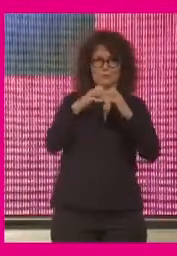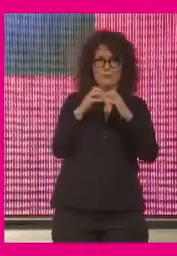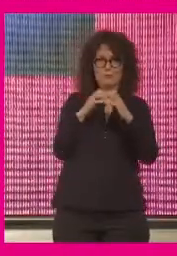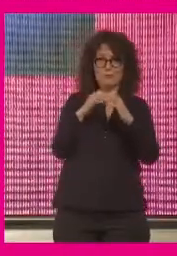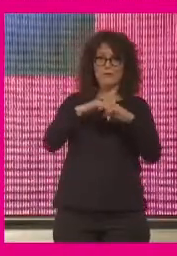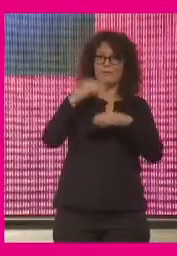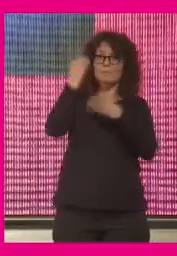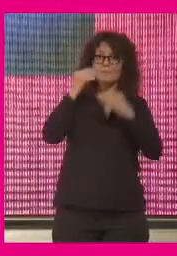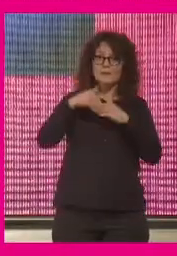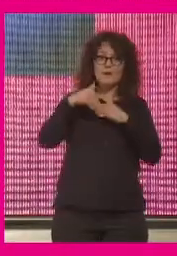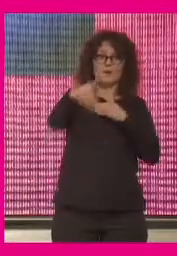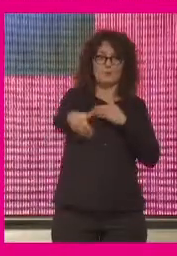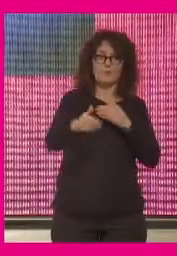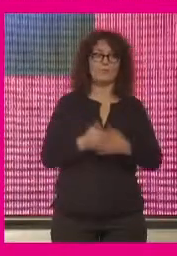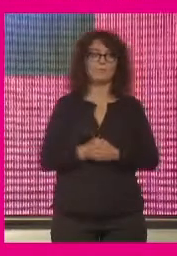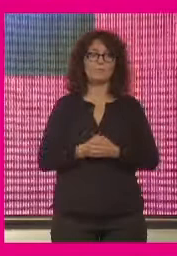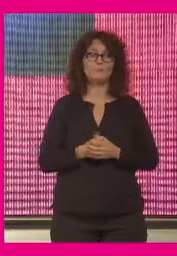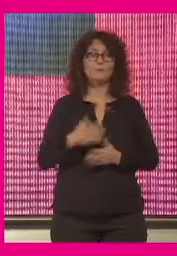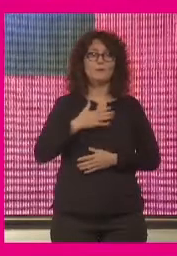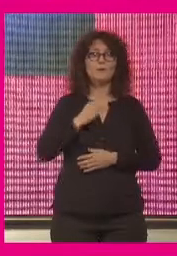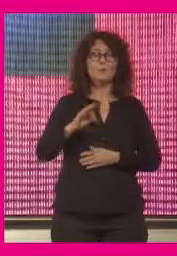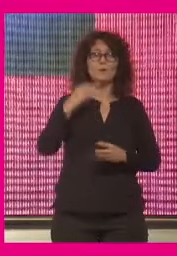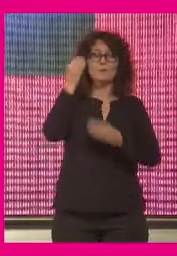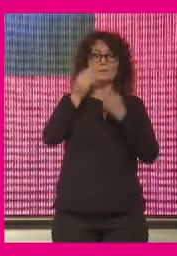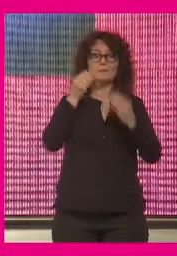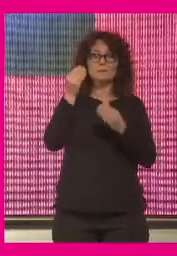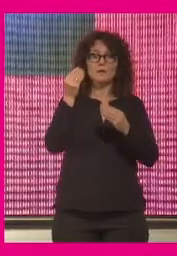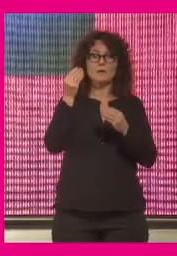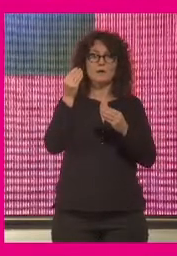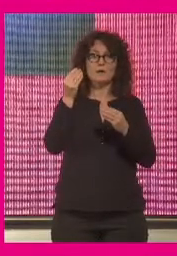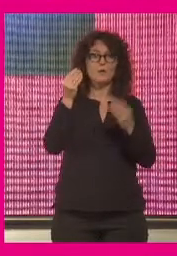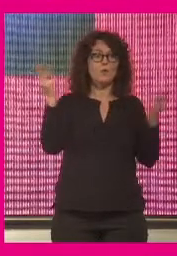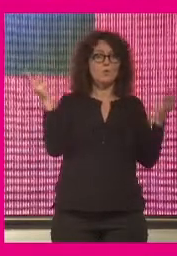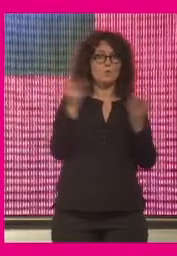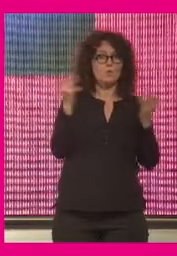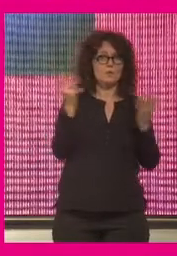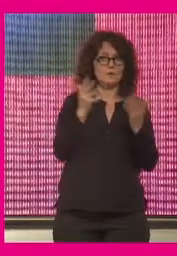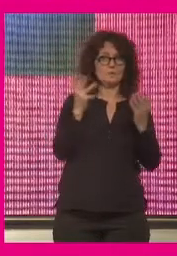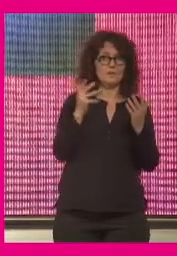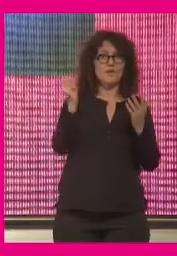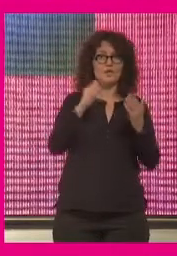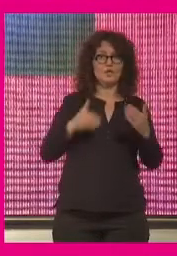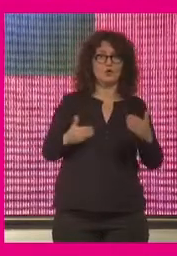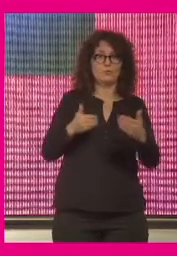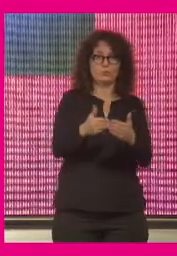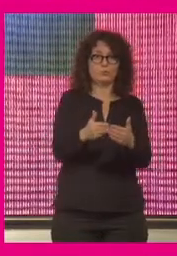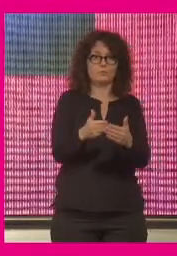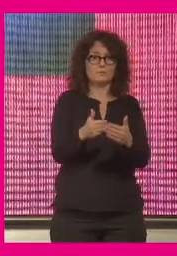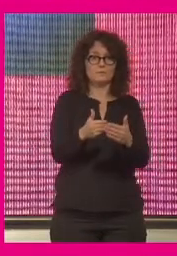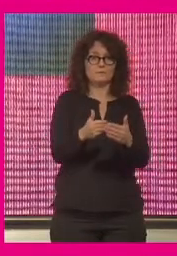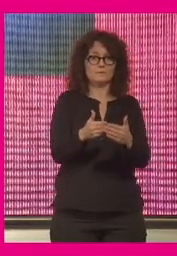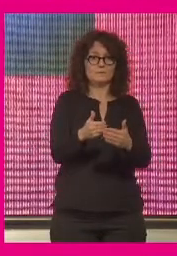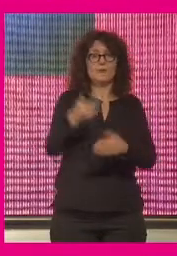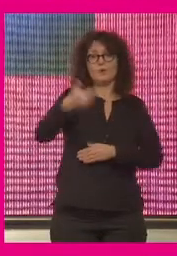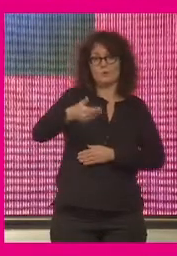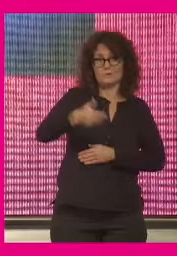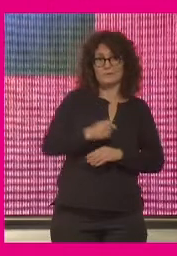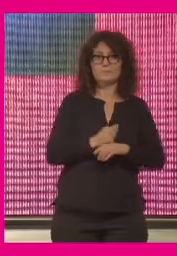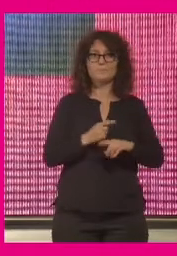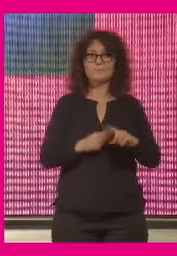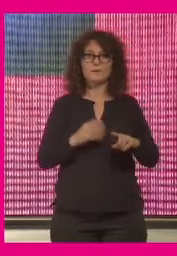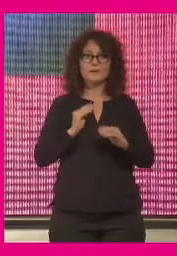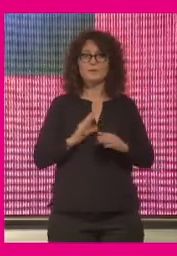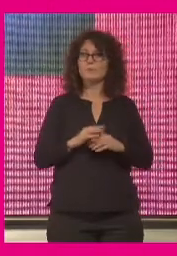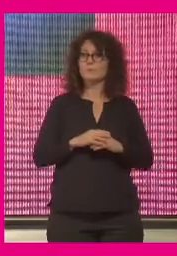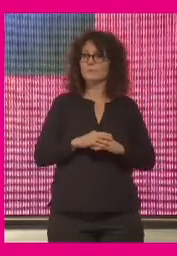pensar a largo plazo de poder pensar en lo urgente y no solo en lo perdón en lo importante y no solo en lo urgente solamente en lo